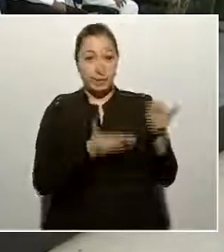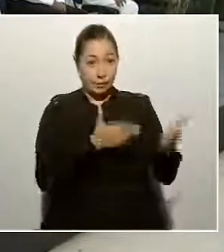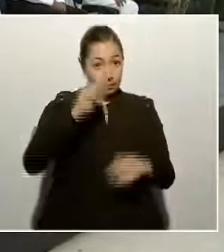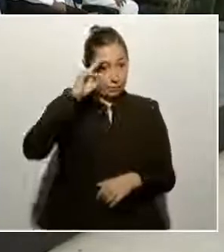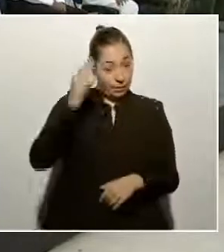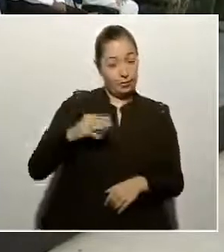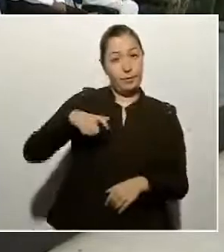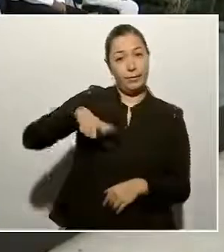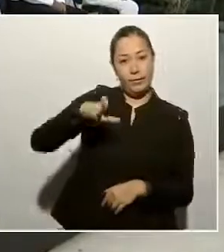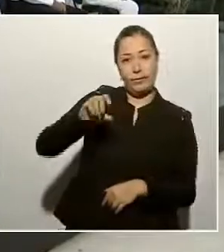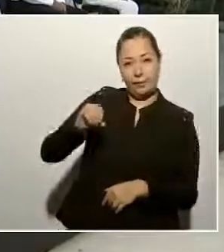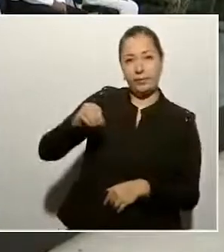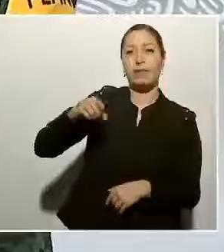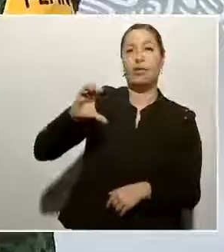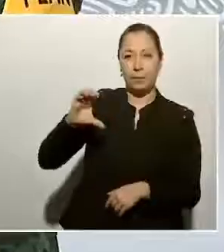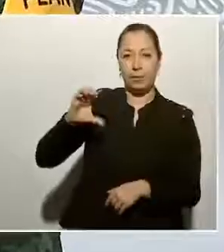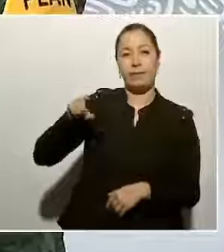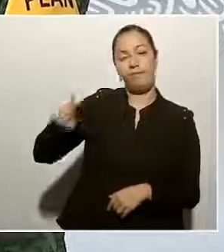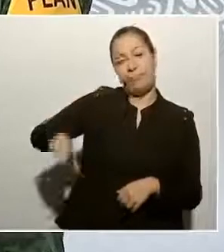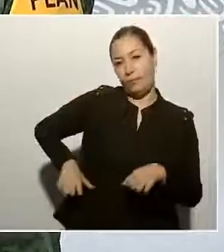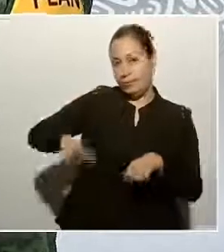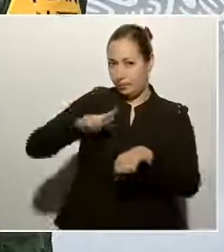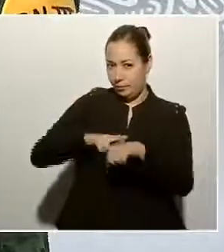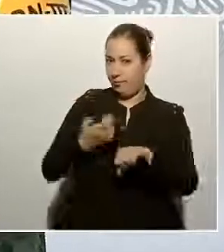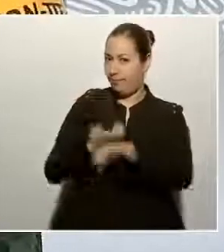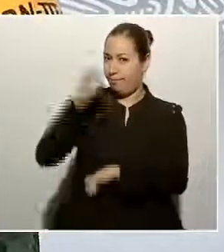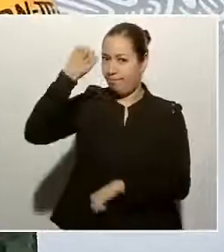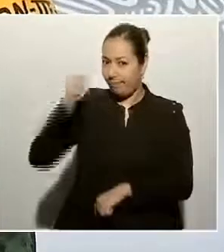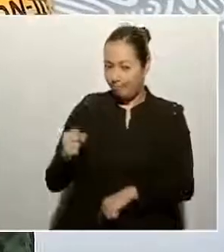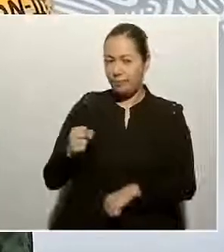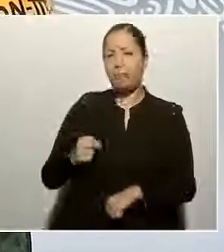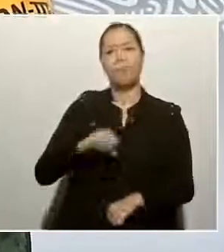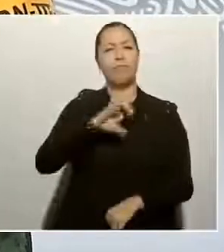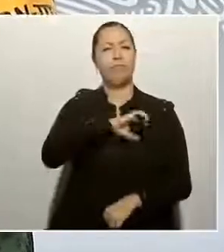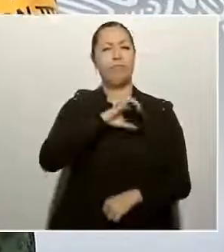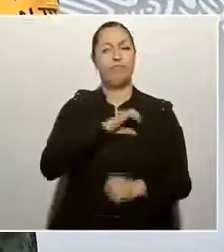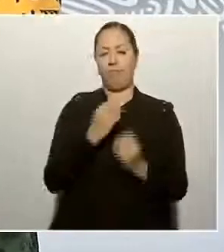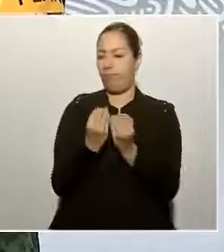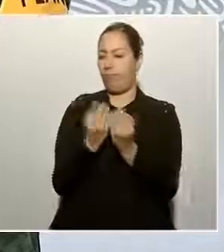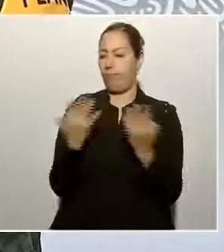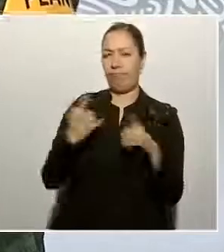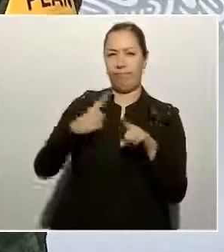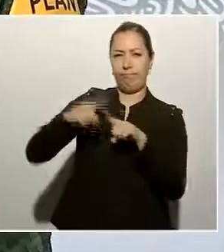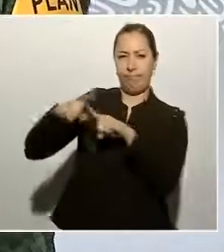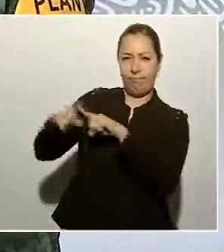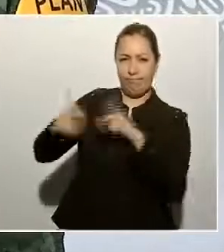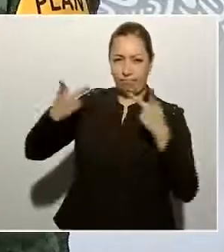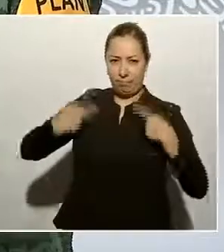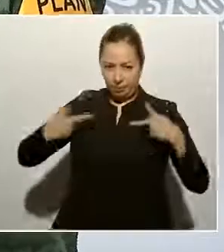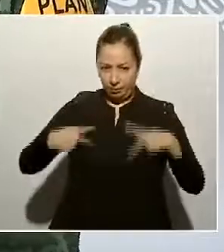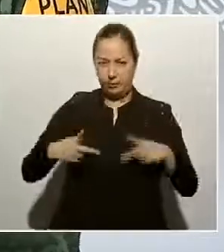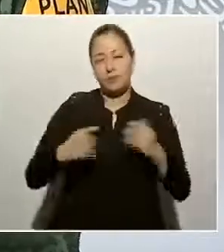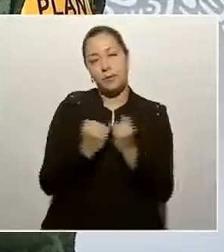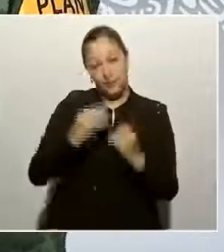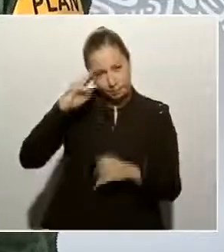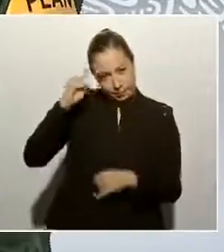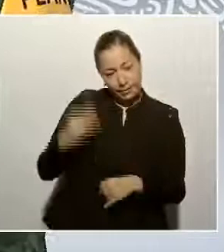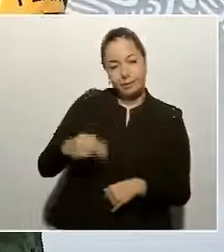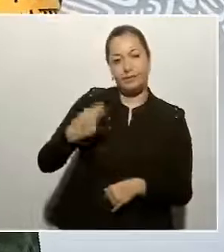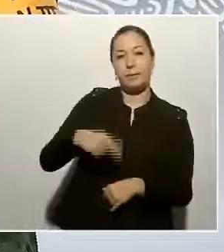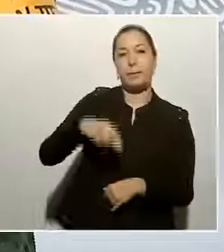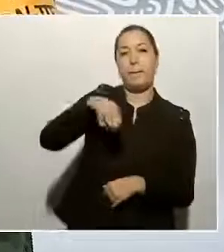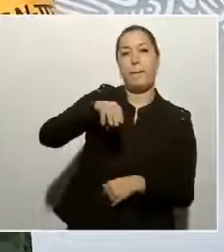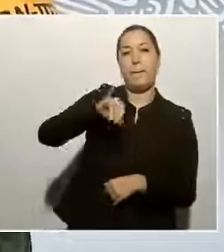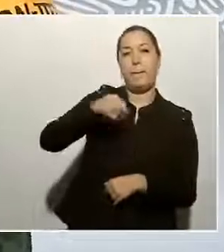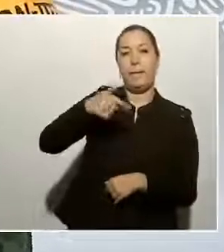Coppel, Gobernador de Sinaloa, Apreciables Integrantes del Gabinete de Seguridad. Maestro Miguel Ángel González